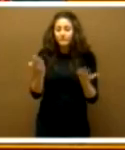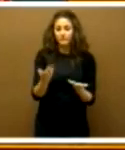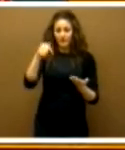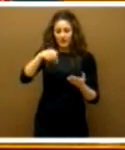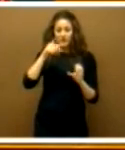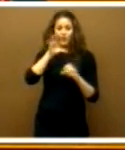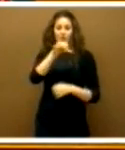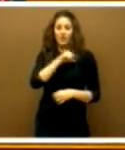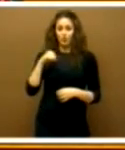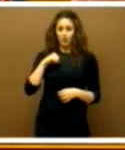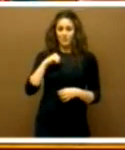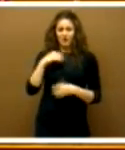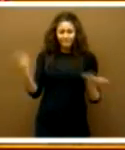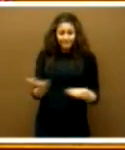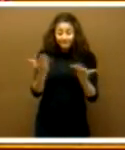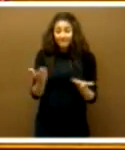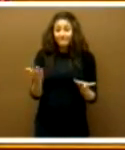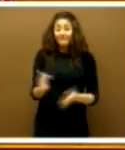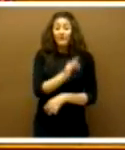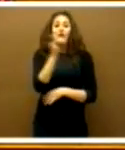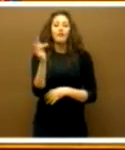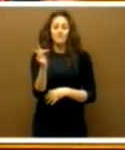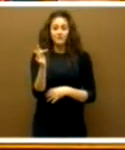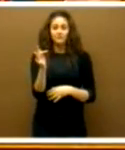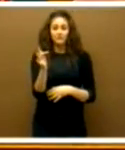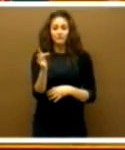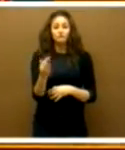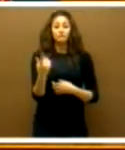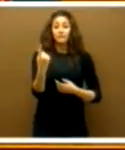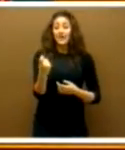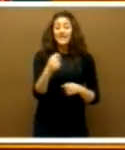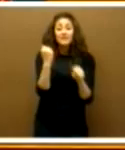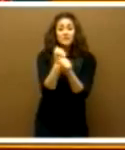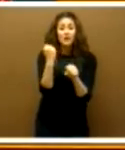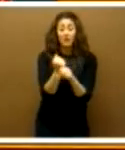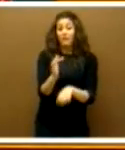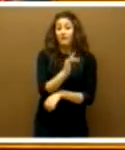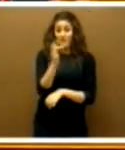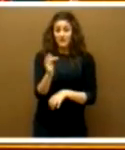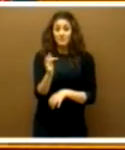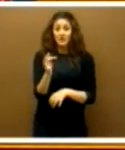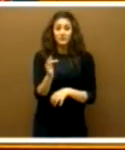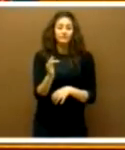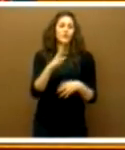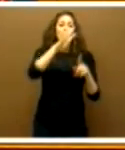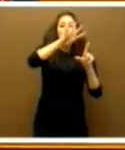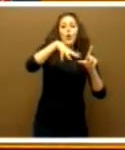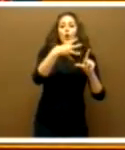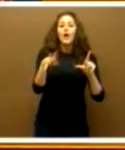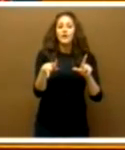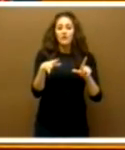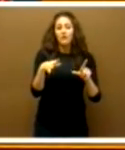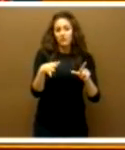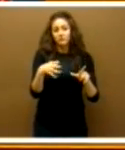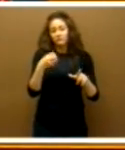autónoma. Pero, además de necesitar trabajo y unos horarios razonables,